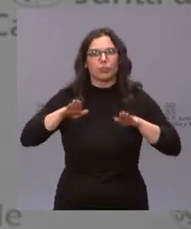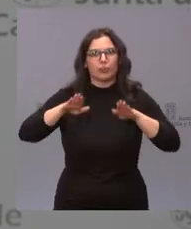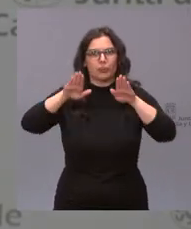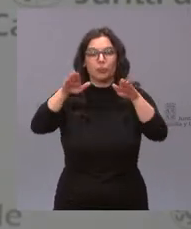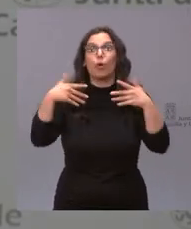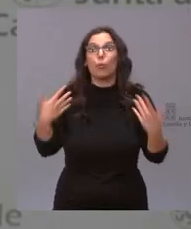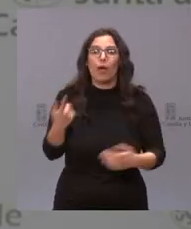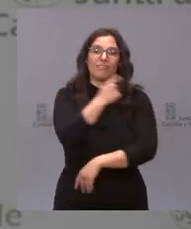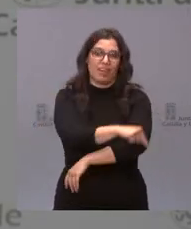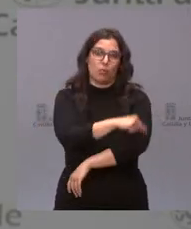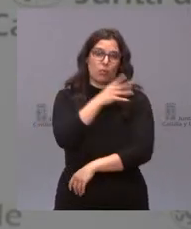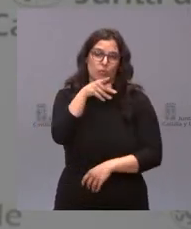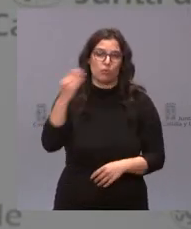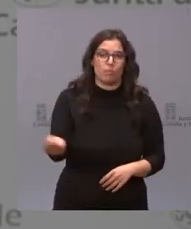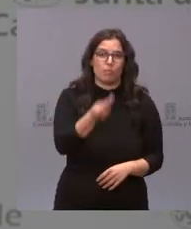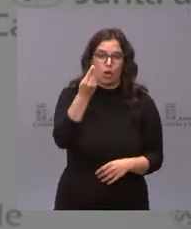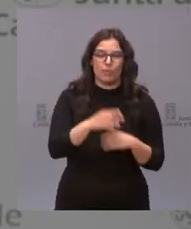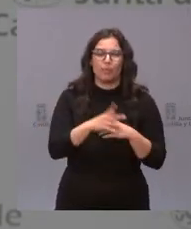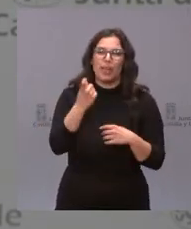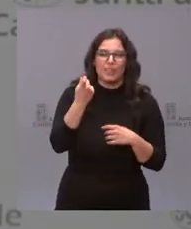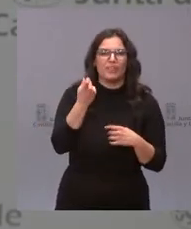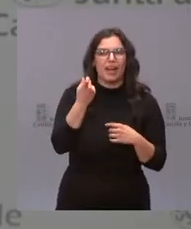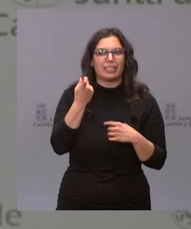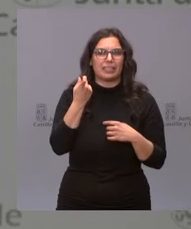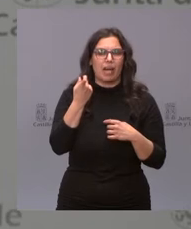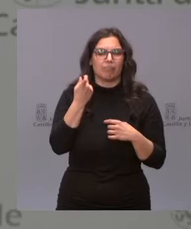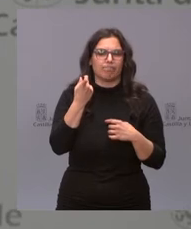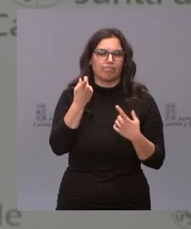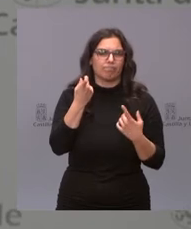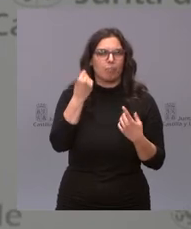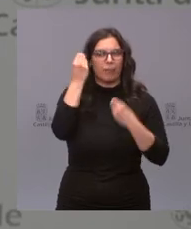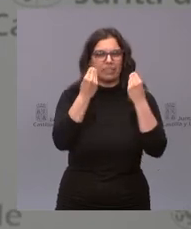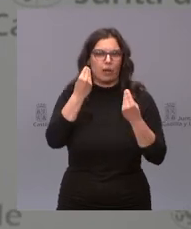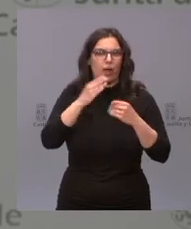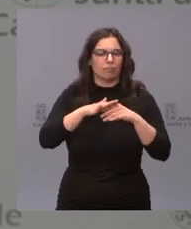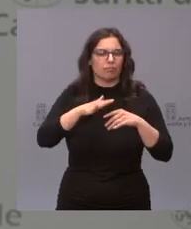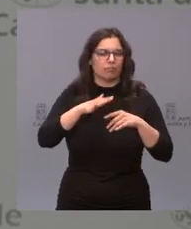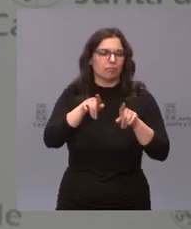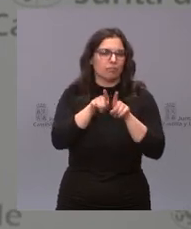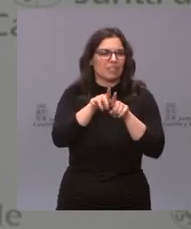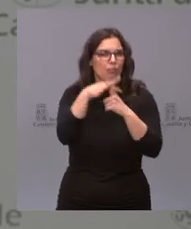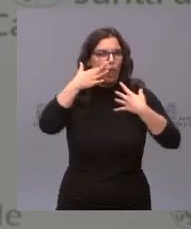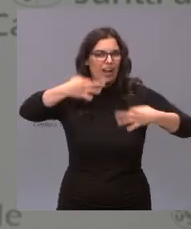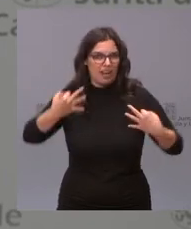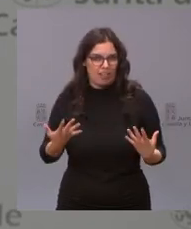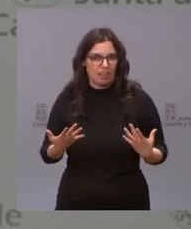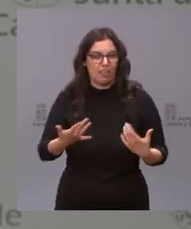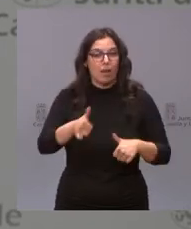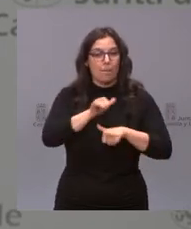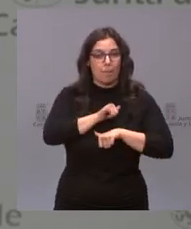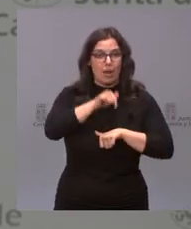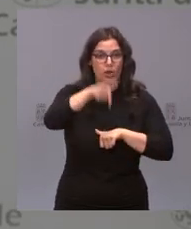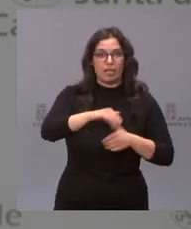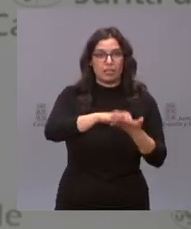vacunación. Tenemos que mirar los datos de empleo con realismo es verdad que en Castilla y León los datos de paro registrado han sido